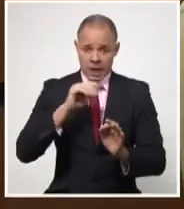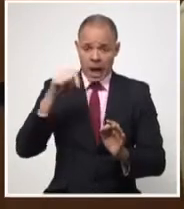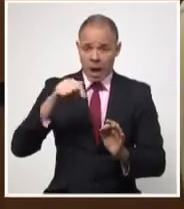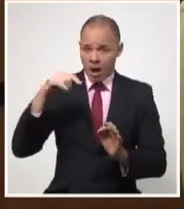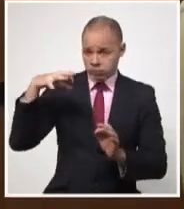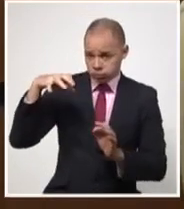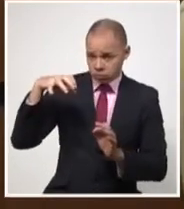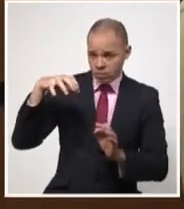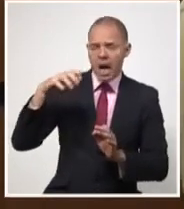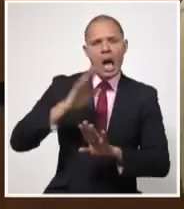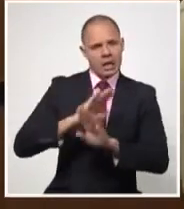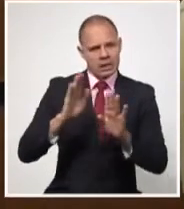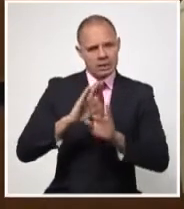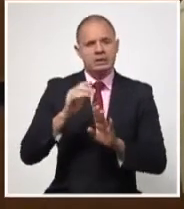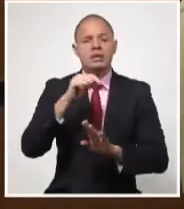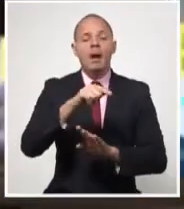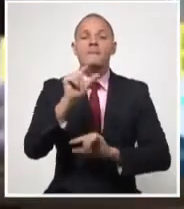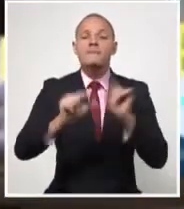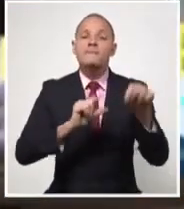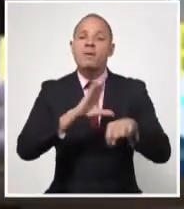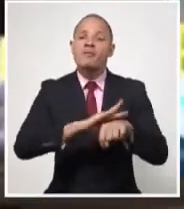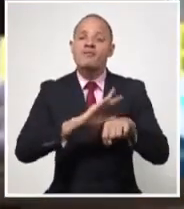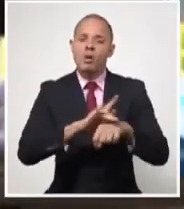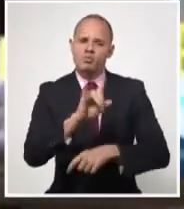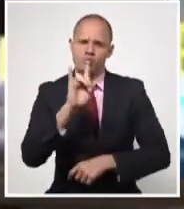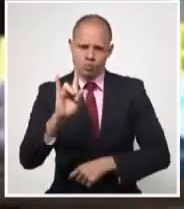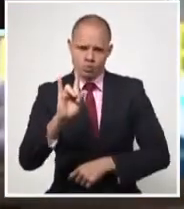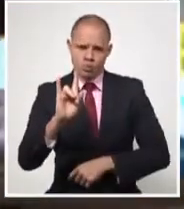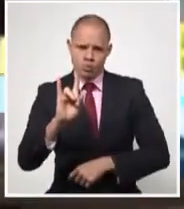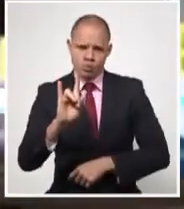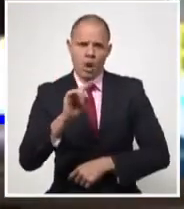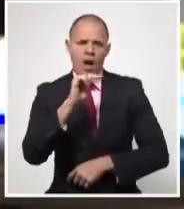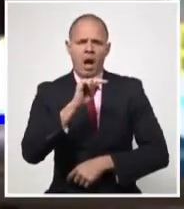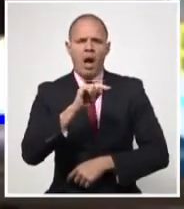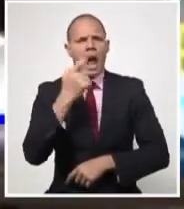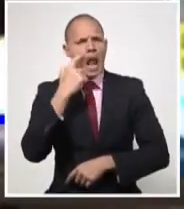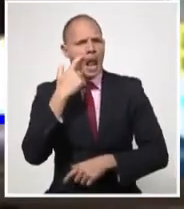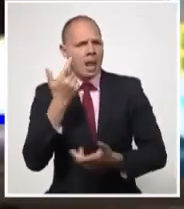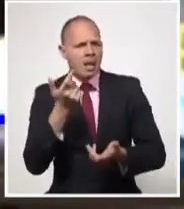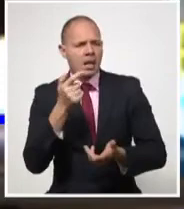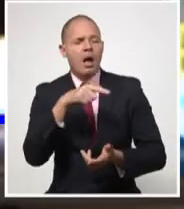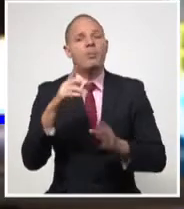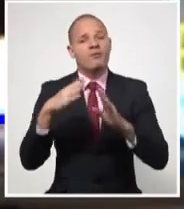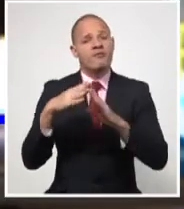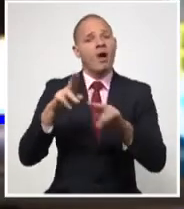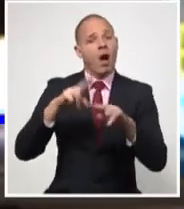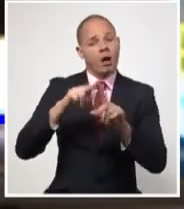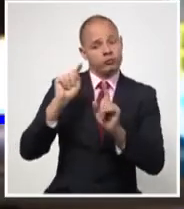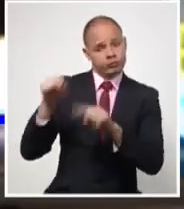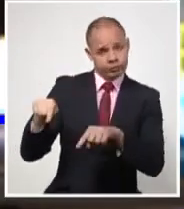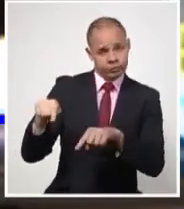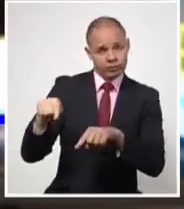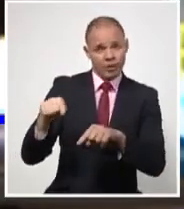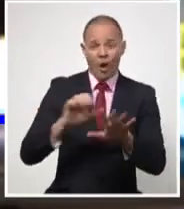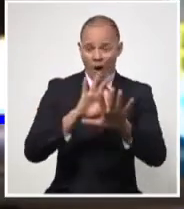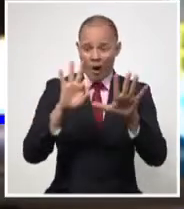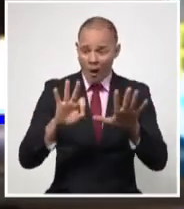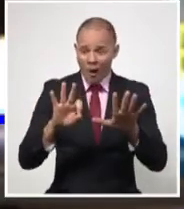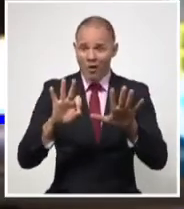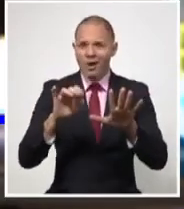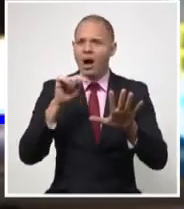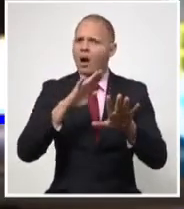-19, todos asintomáticos, uno que reside en La Habana, el caso que reside en La Habana, y ocho son importados viajeros,